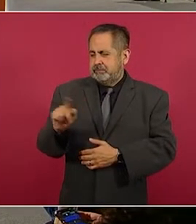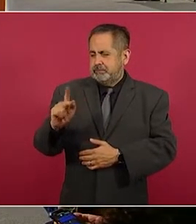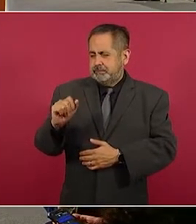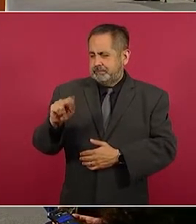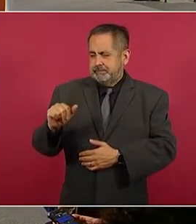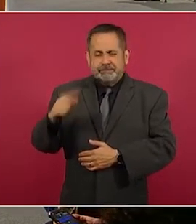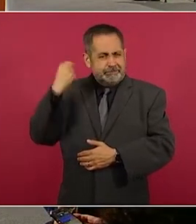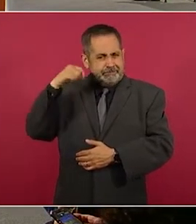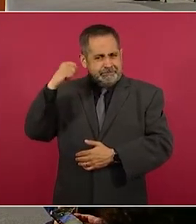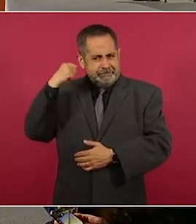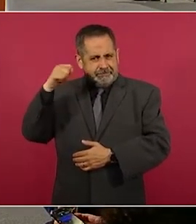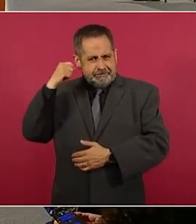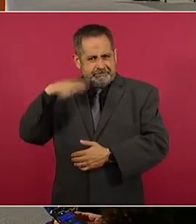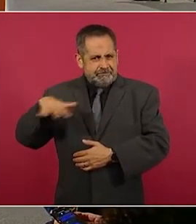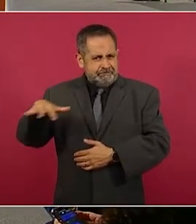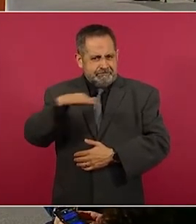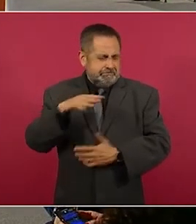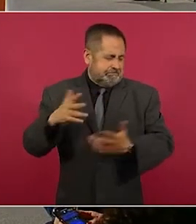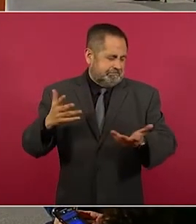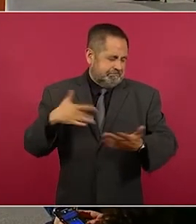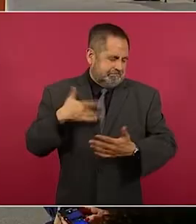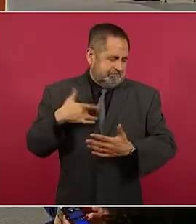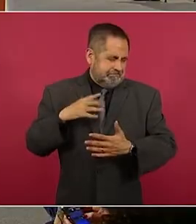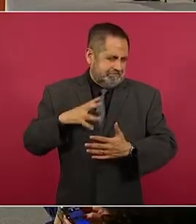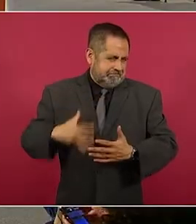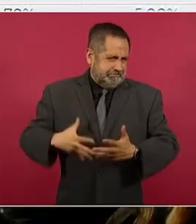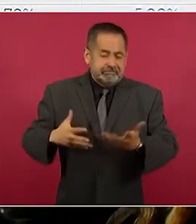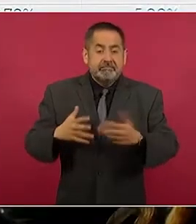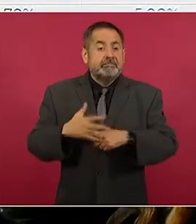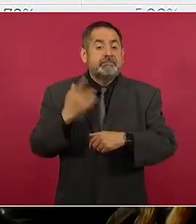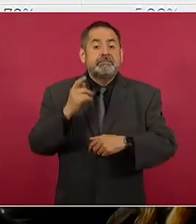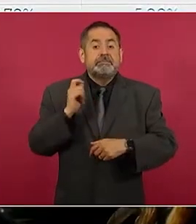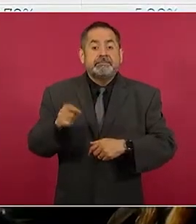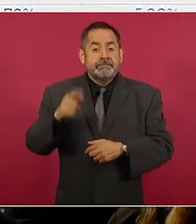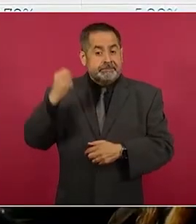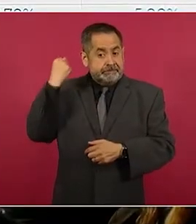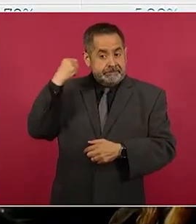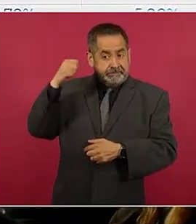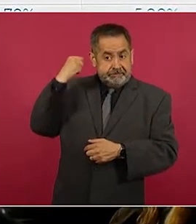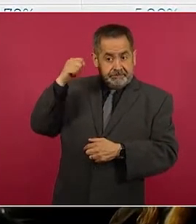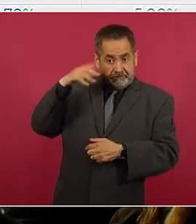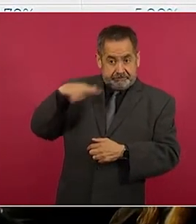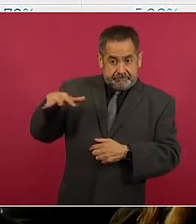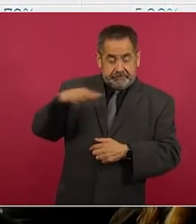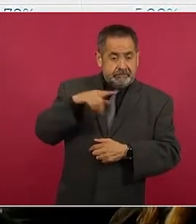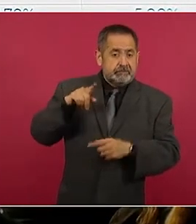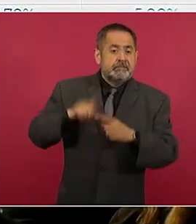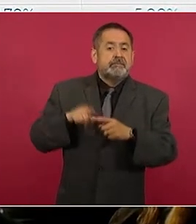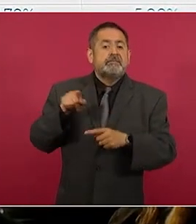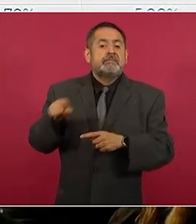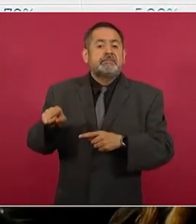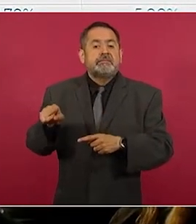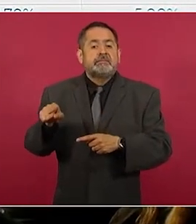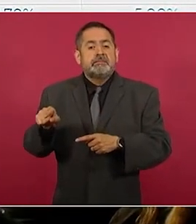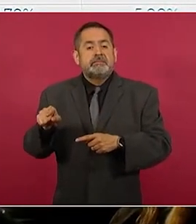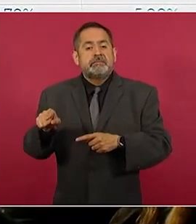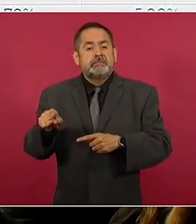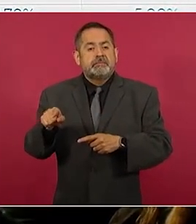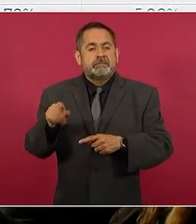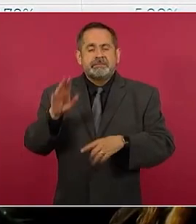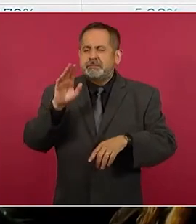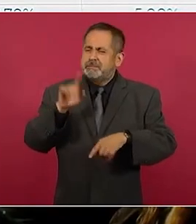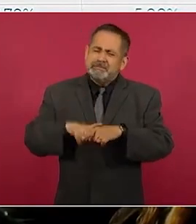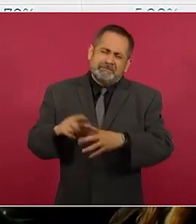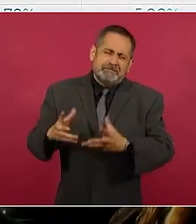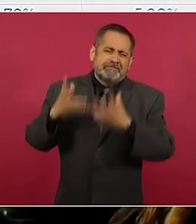es el estado más tropical